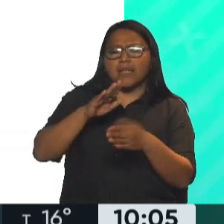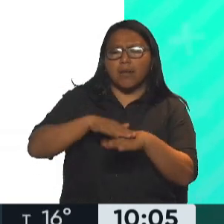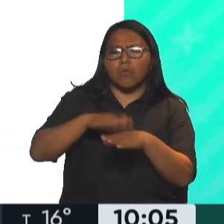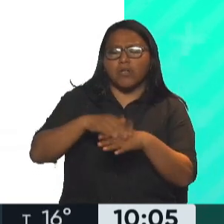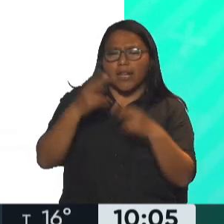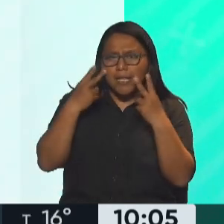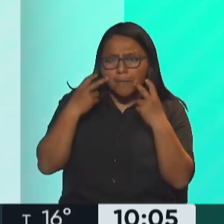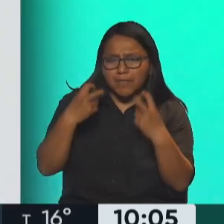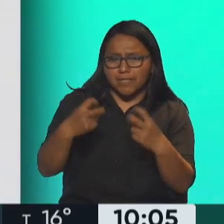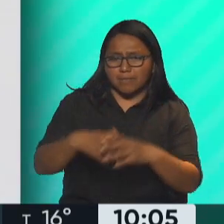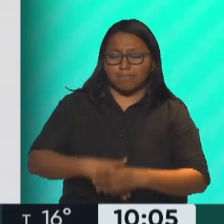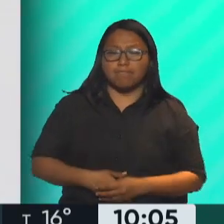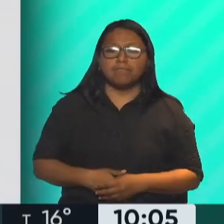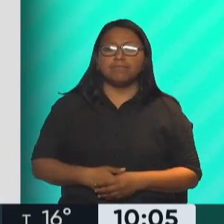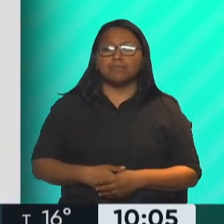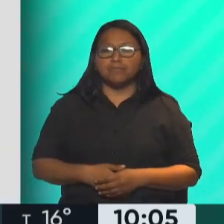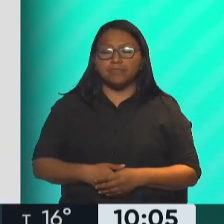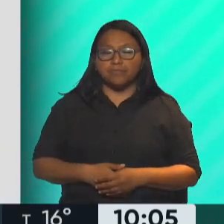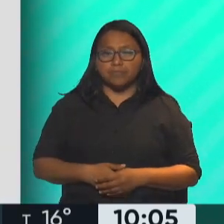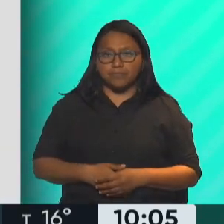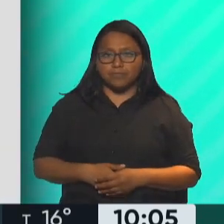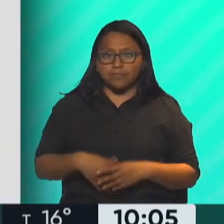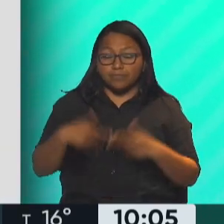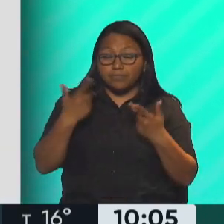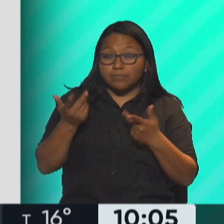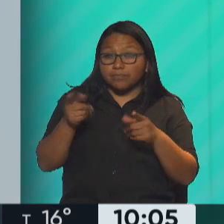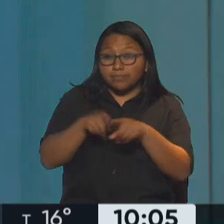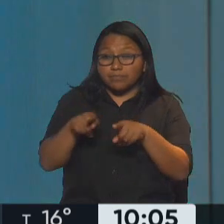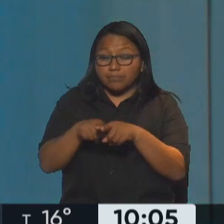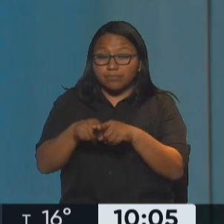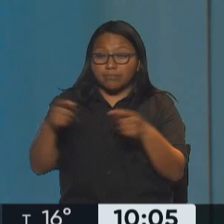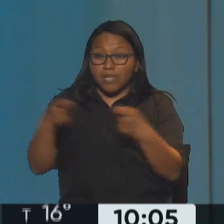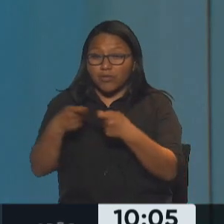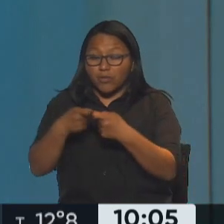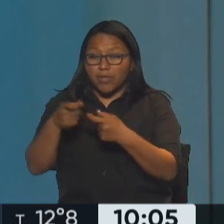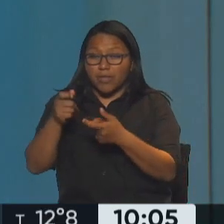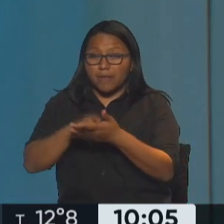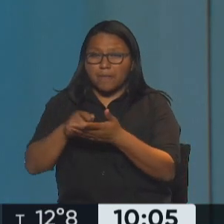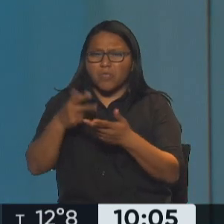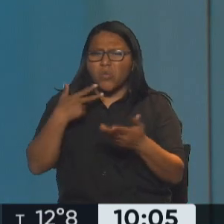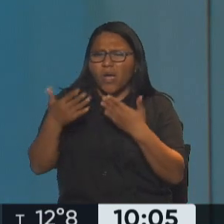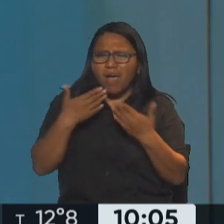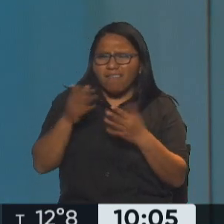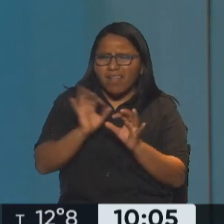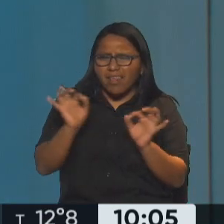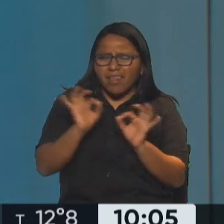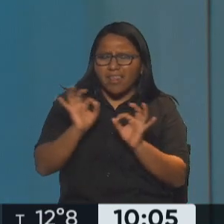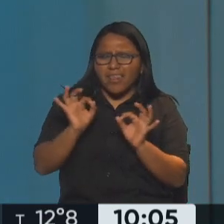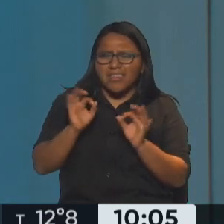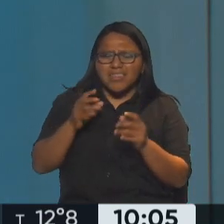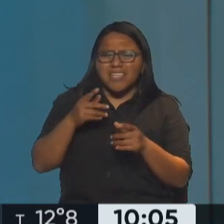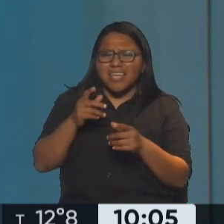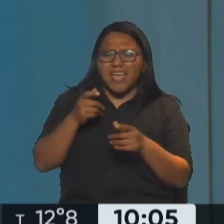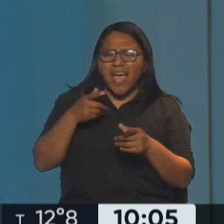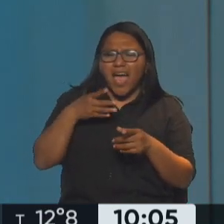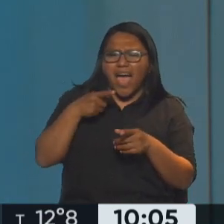investigación. Fíjate un hecho que es común a lo que hizo la Asociación de Magistrados y con este comunicado. No hablan en ningún momento ni de atentado